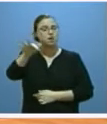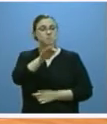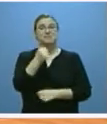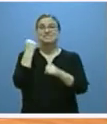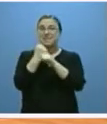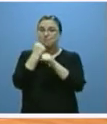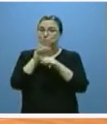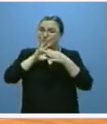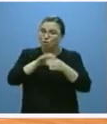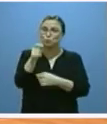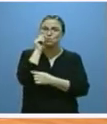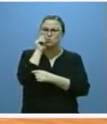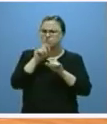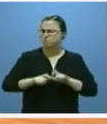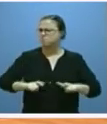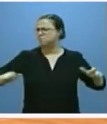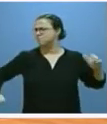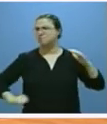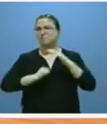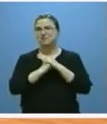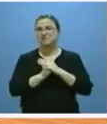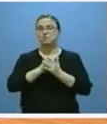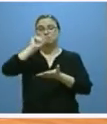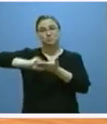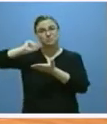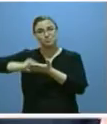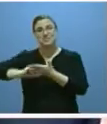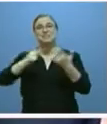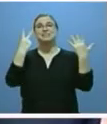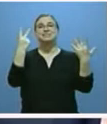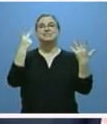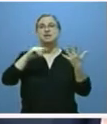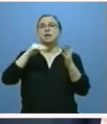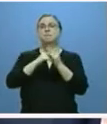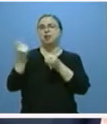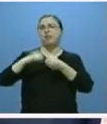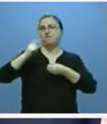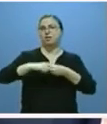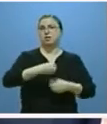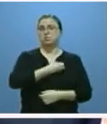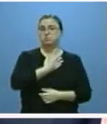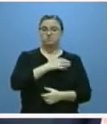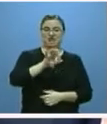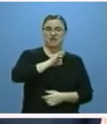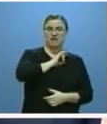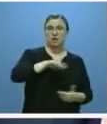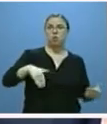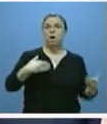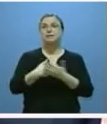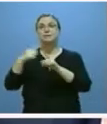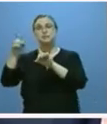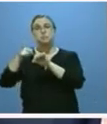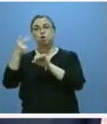alcanzó su máximo histórico con más de 70.000 afiliados al cierre del año. Entre enero y mayo de